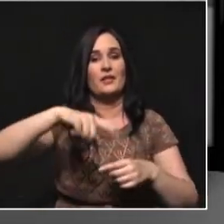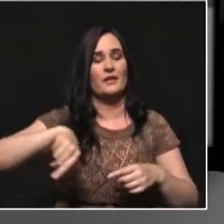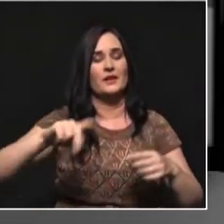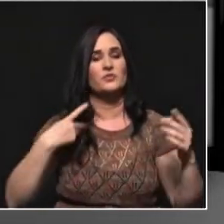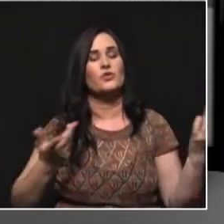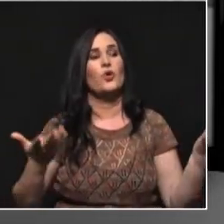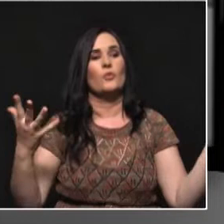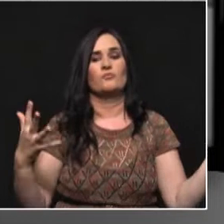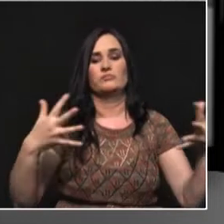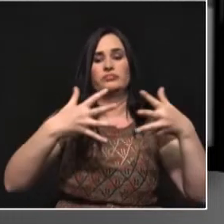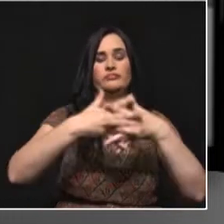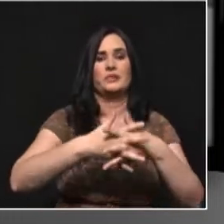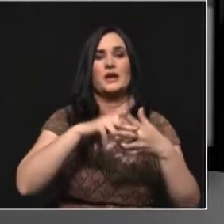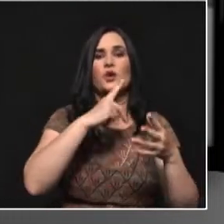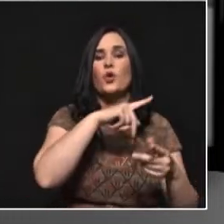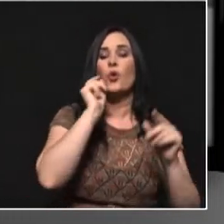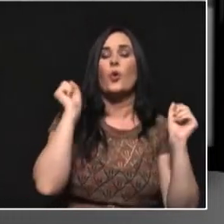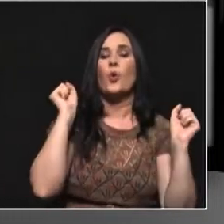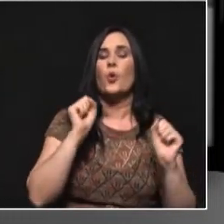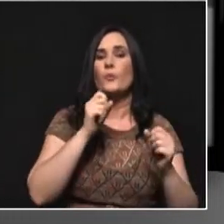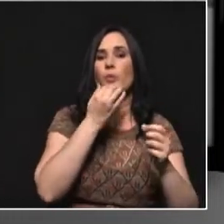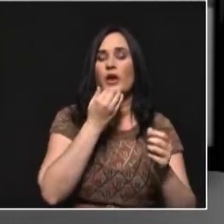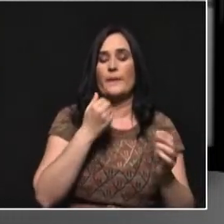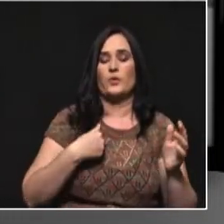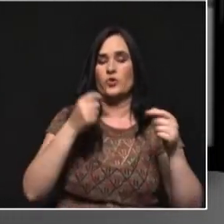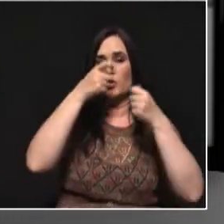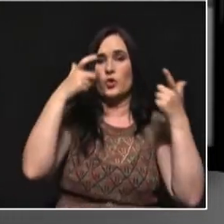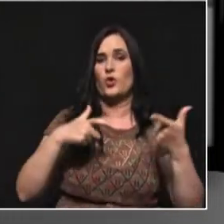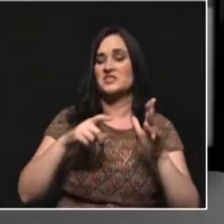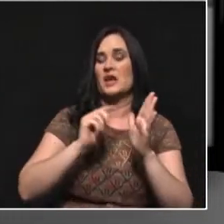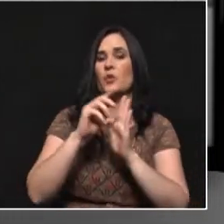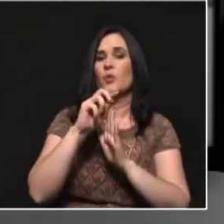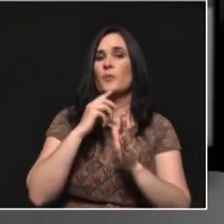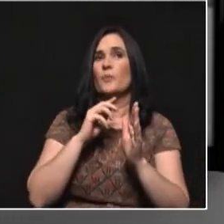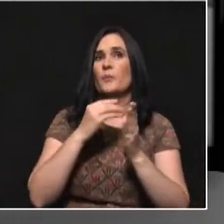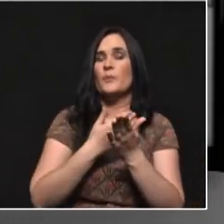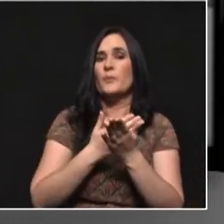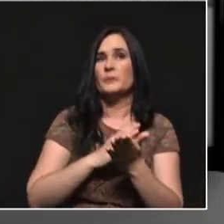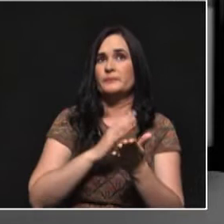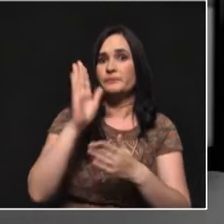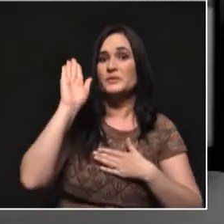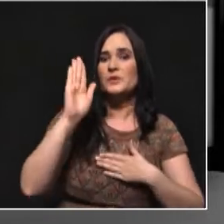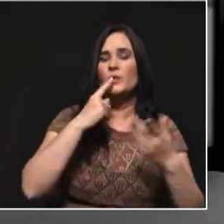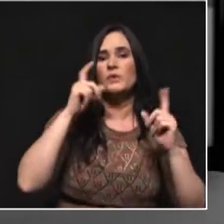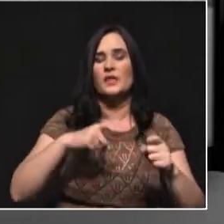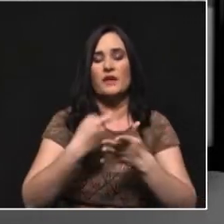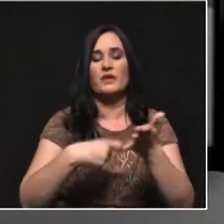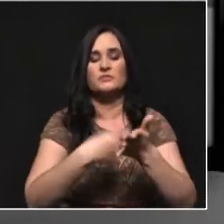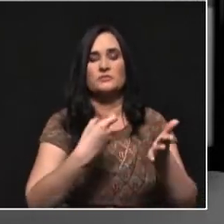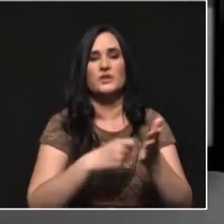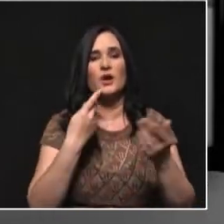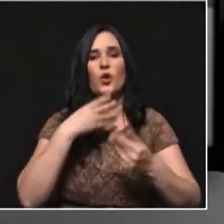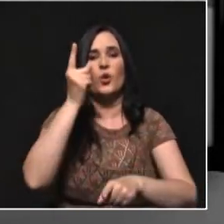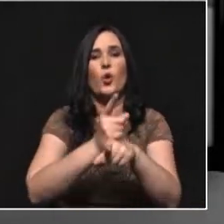cumplir lo que promete y de dar herramientas para que la gente se mueva. Vamos a seguir buscando caminos para encontrar la solución a esto después de estos mensajes